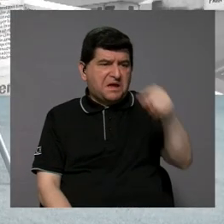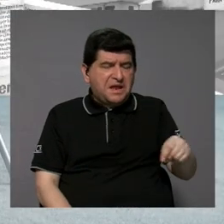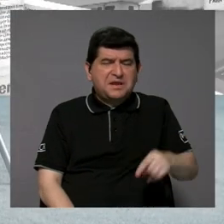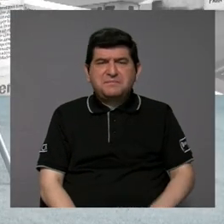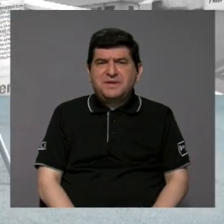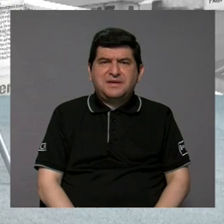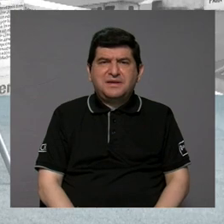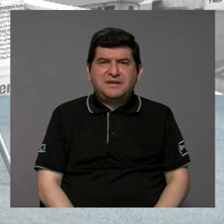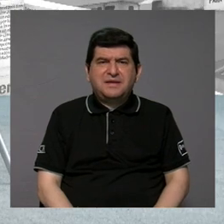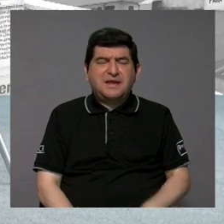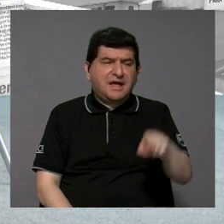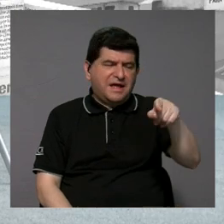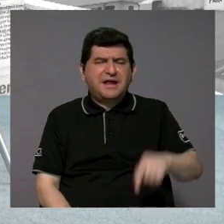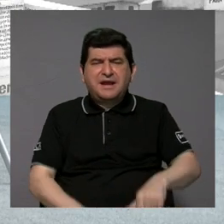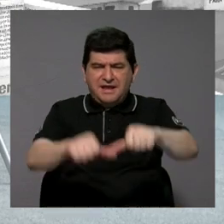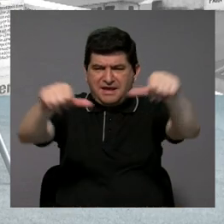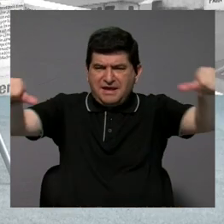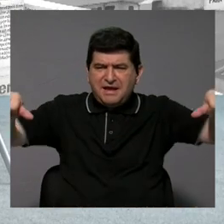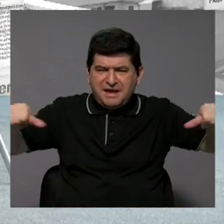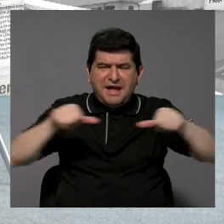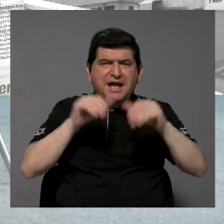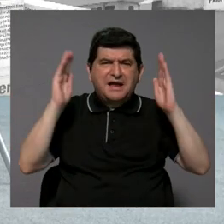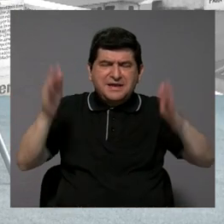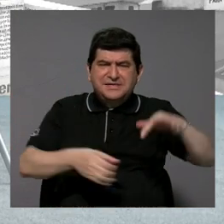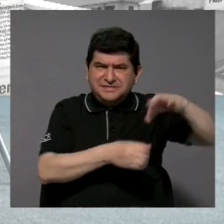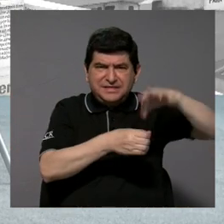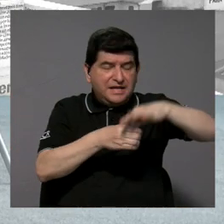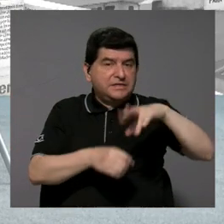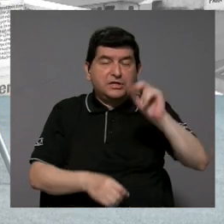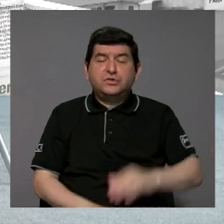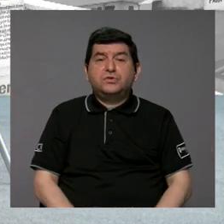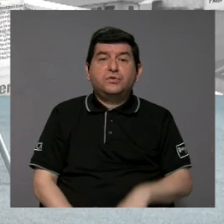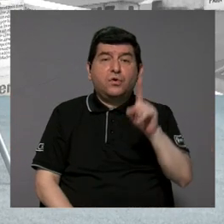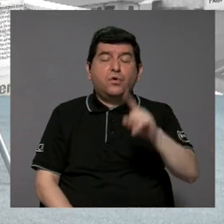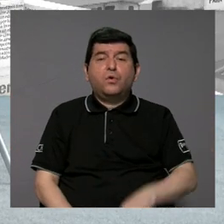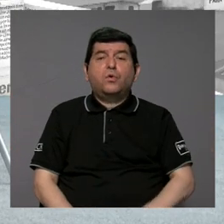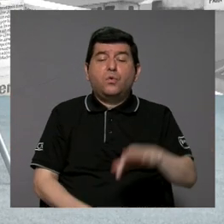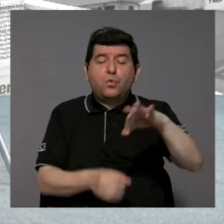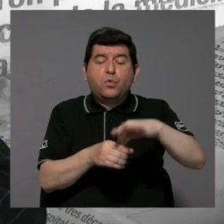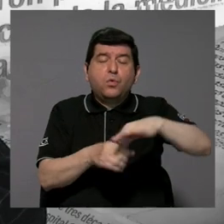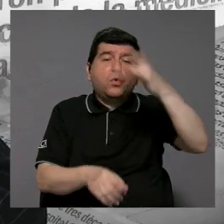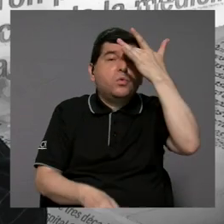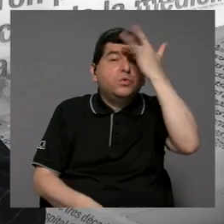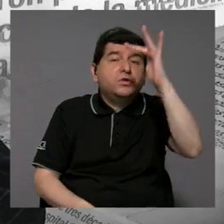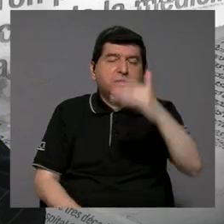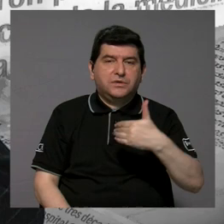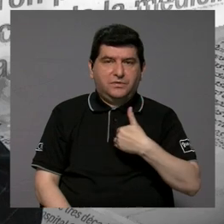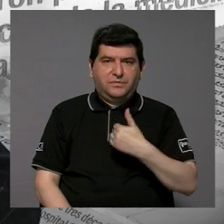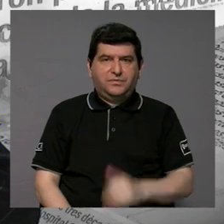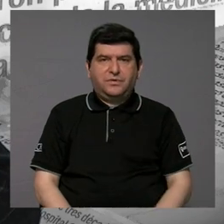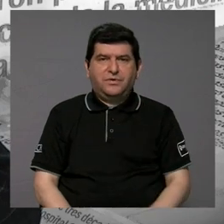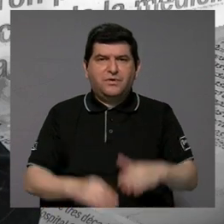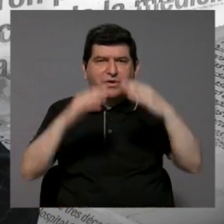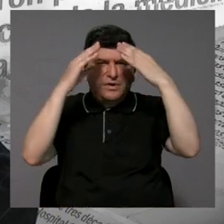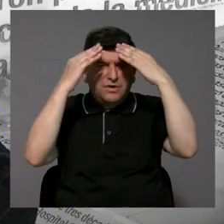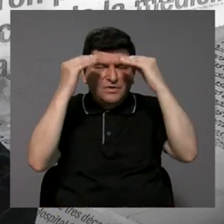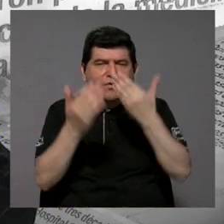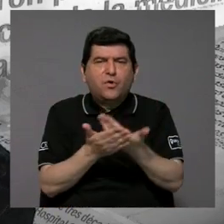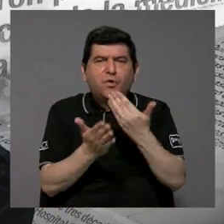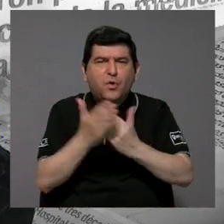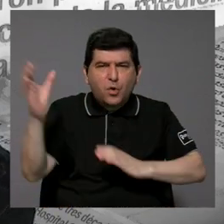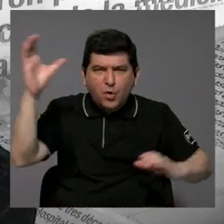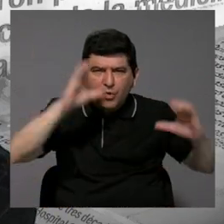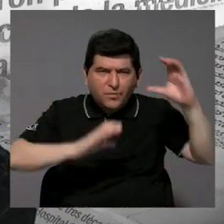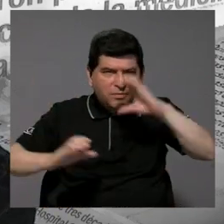los cultivos, las grandes extensiones de cultivos, sino que llegar a un equilibrio inteligente. ¿Se tiene información, evidencia